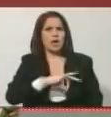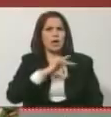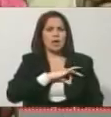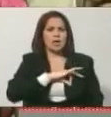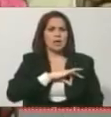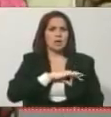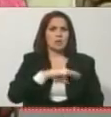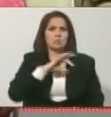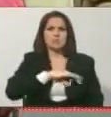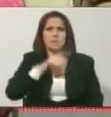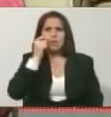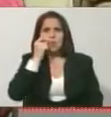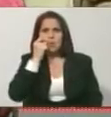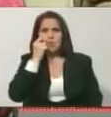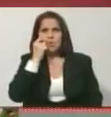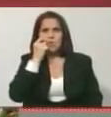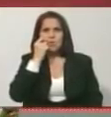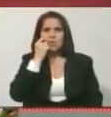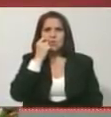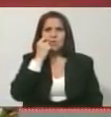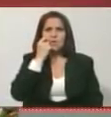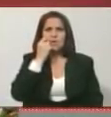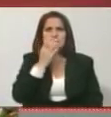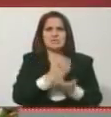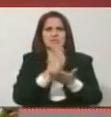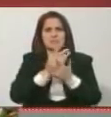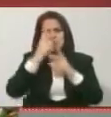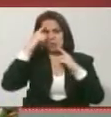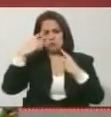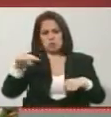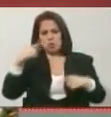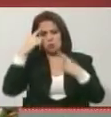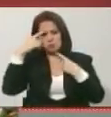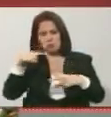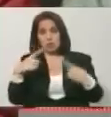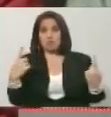Eduardo Piñate. Casi siempre me quedo solito, ¿vale? Estoy como viejo ya.